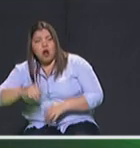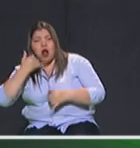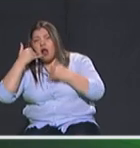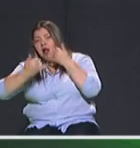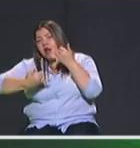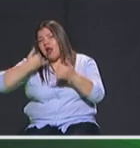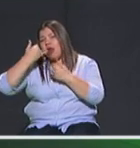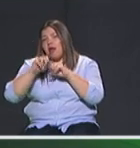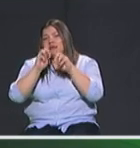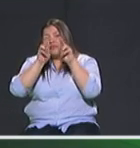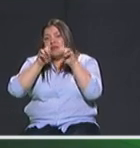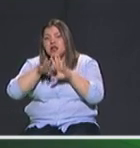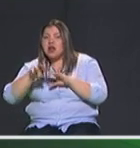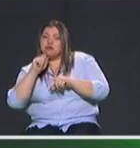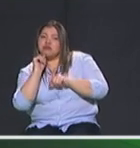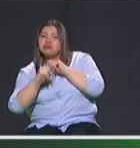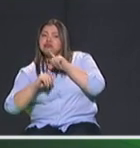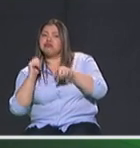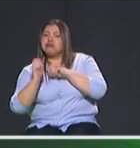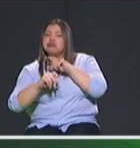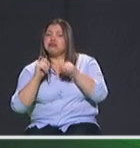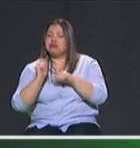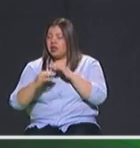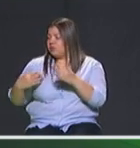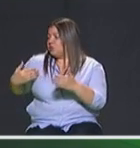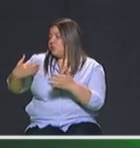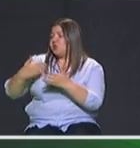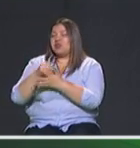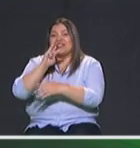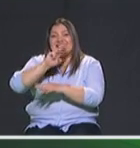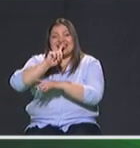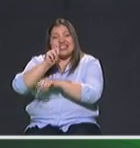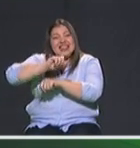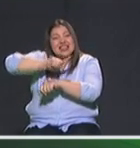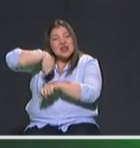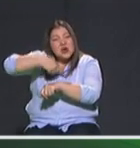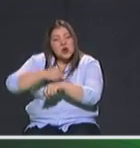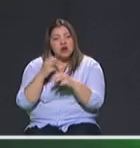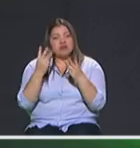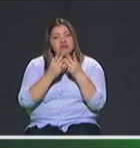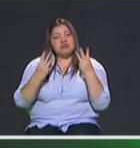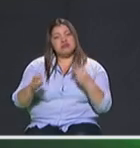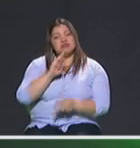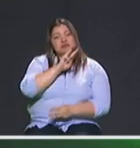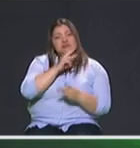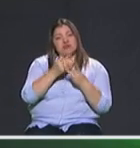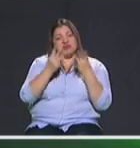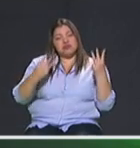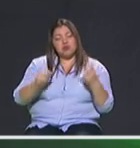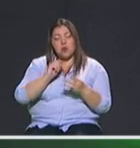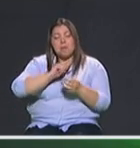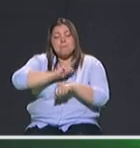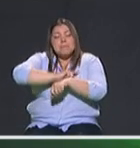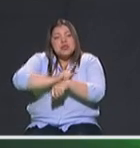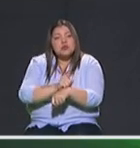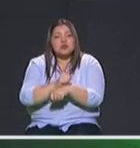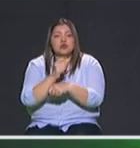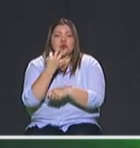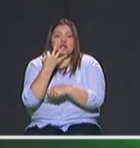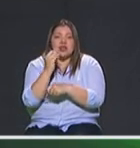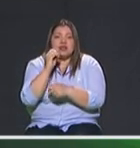durante las últimas 36 horas en la página www.minuto30.com